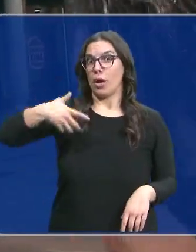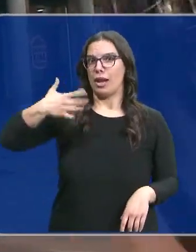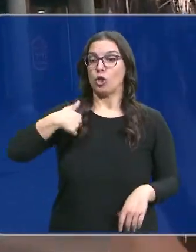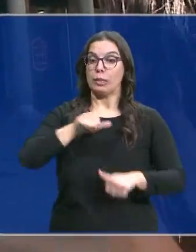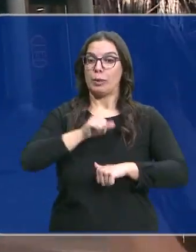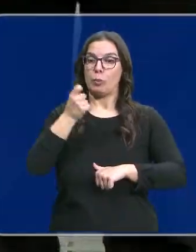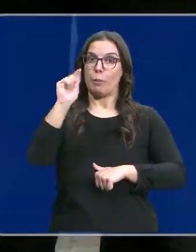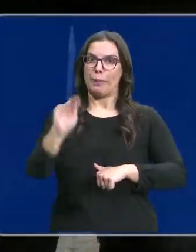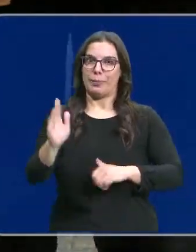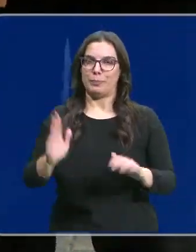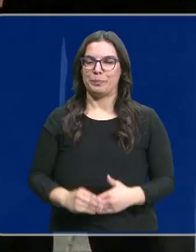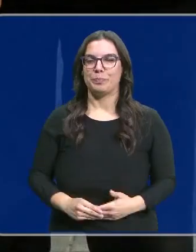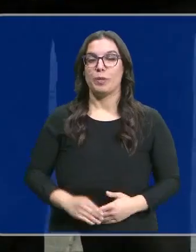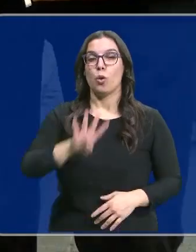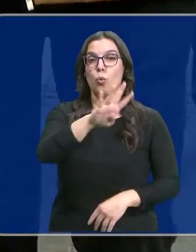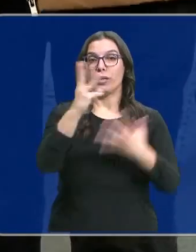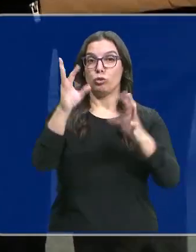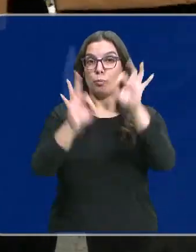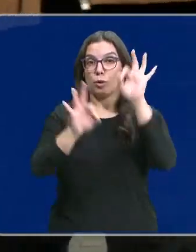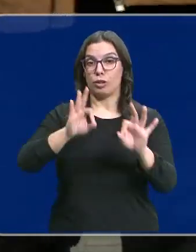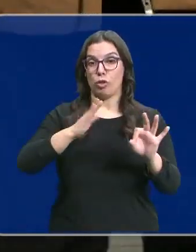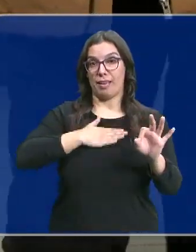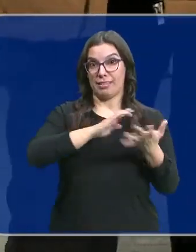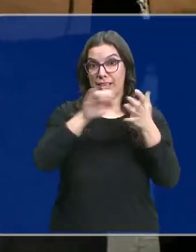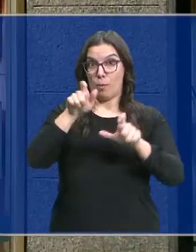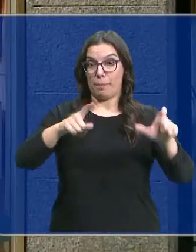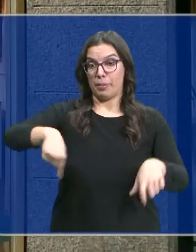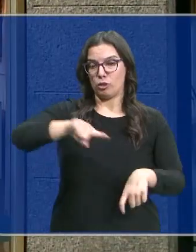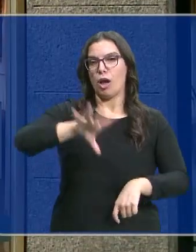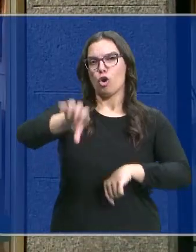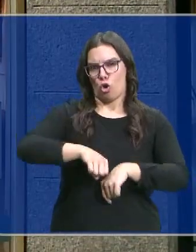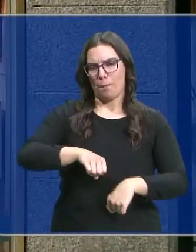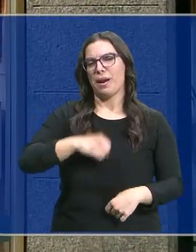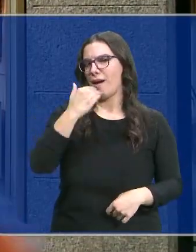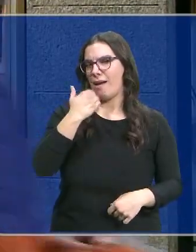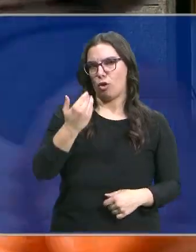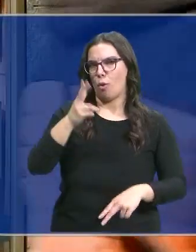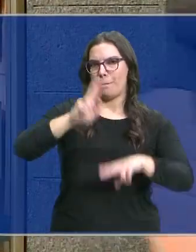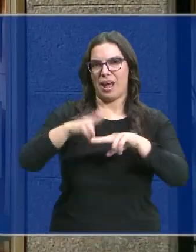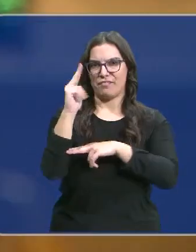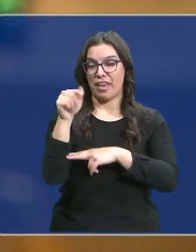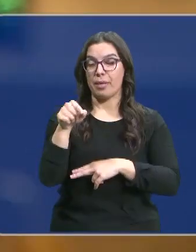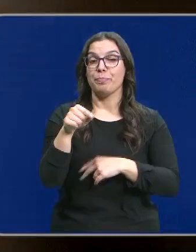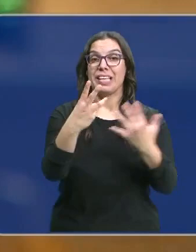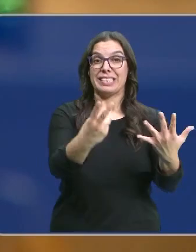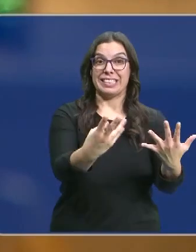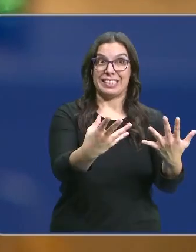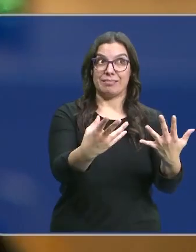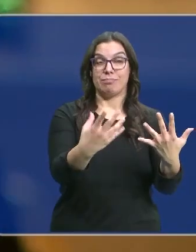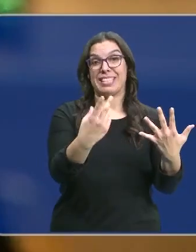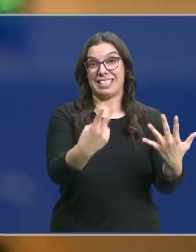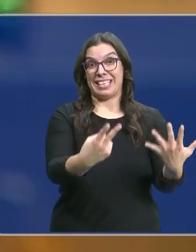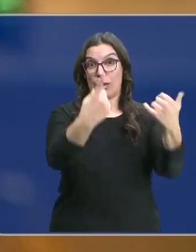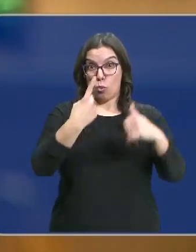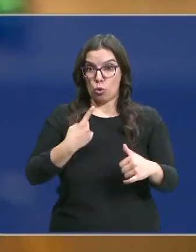esperando para que baje un poquito el precio. El 48% de los castellanos y leoneses comprarán en este Black Friday y uno de cada siete lo hará pensando